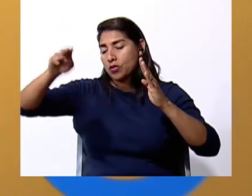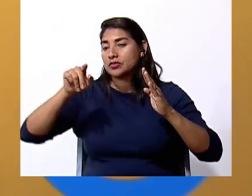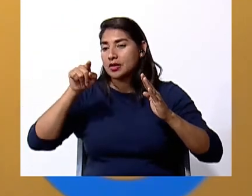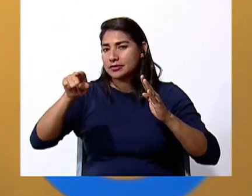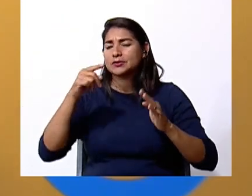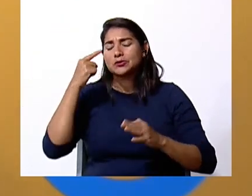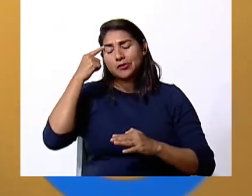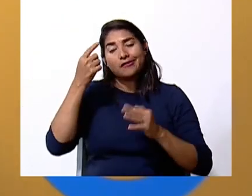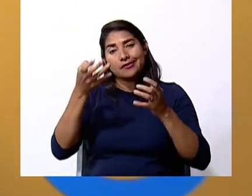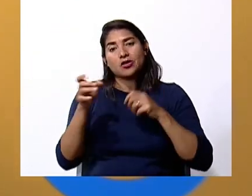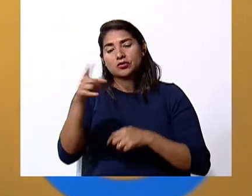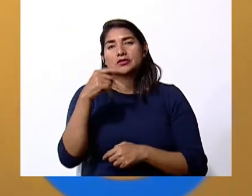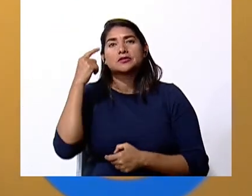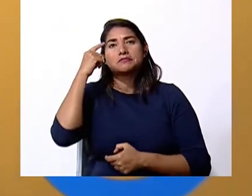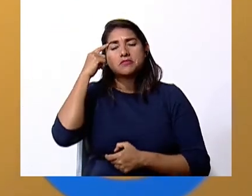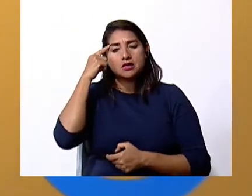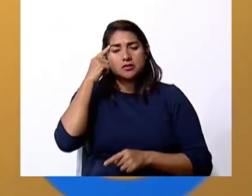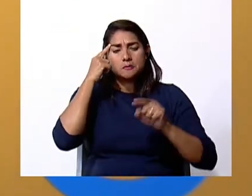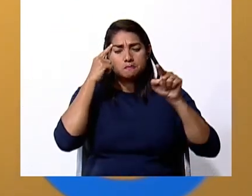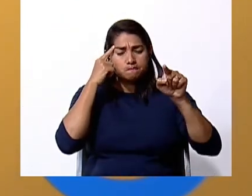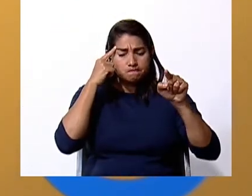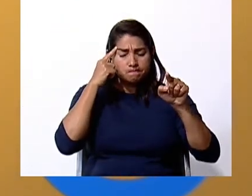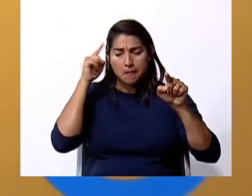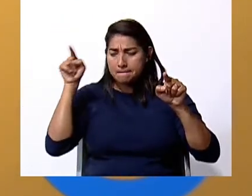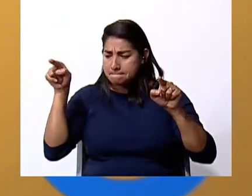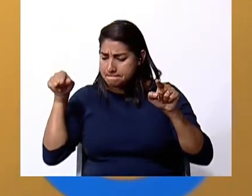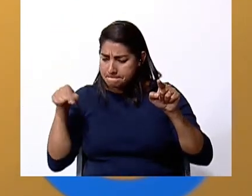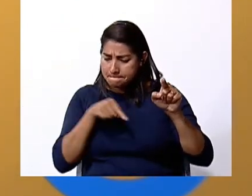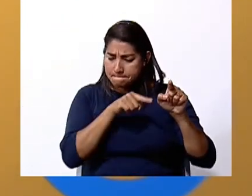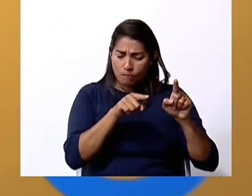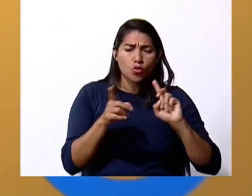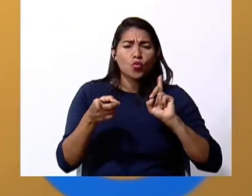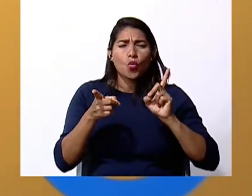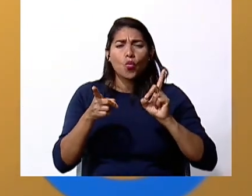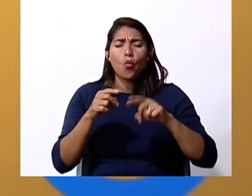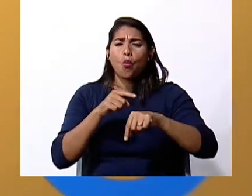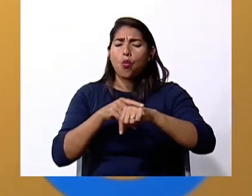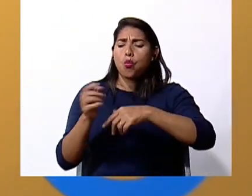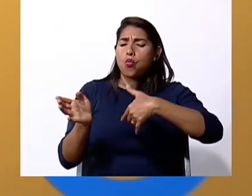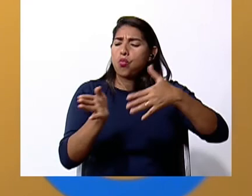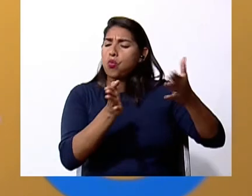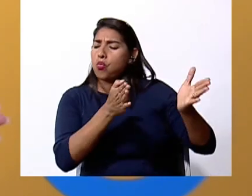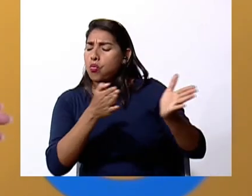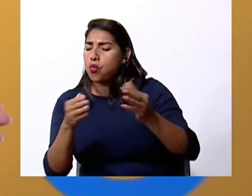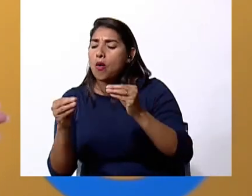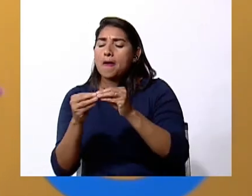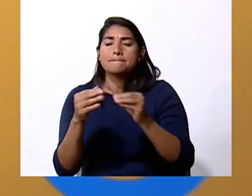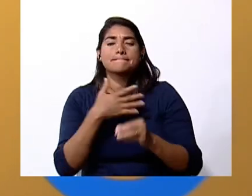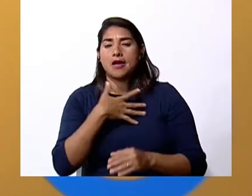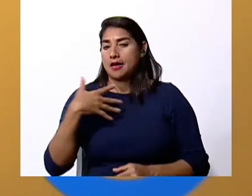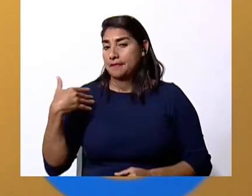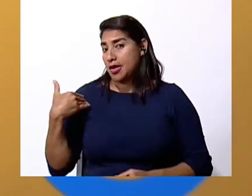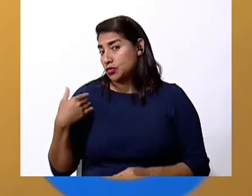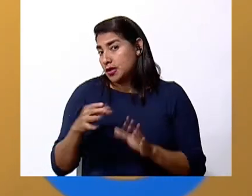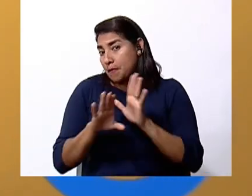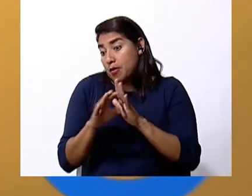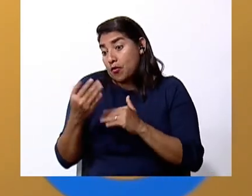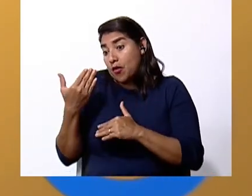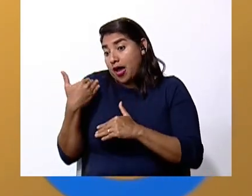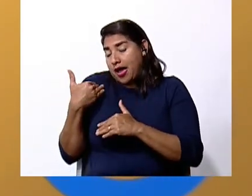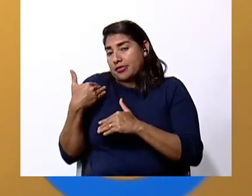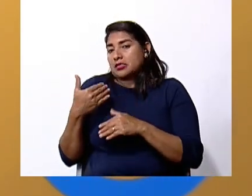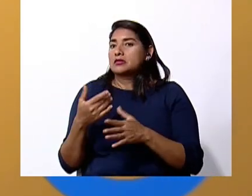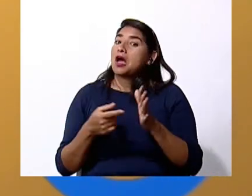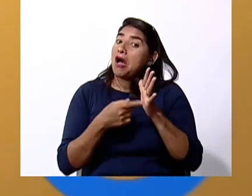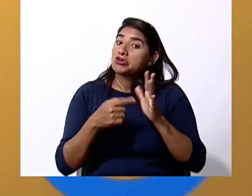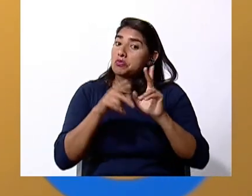yo quiero que ustedes lo analicen bien y que piensen cuál es el tiempo atmosférico que más les gusta como ya yo les dije a veces